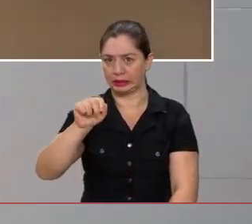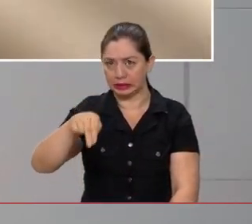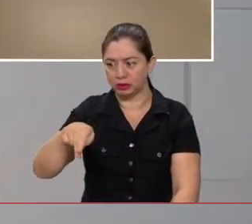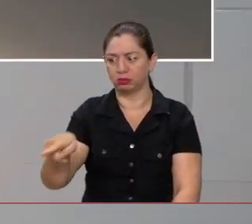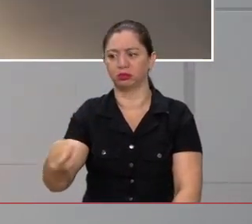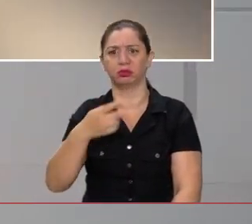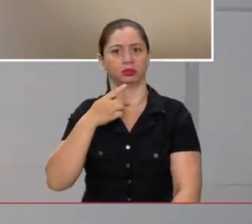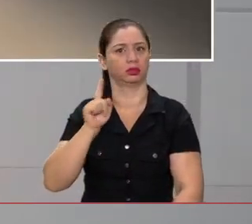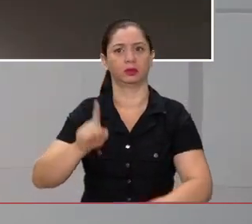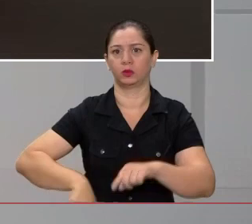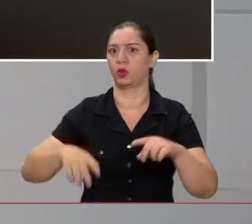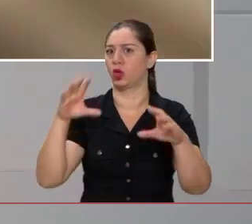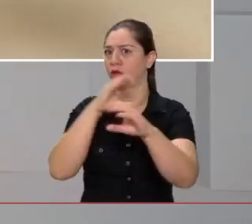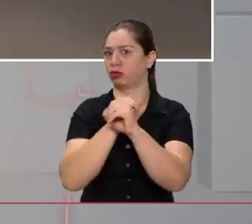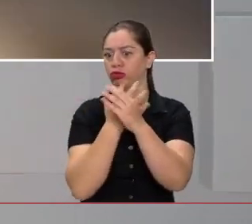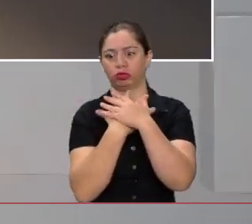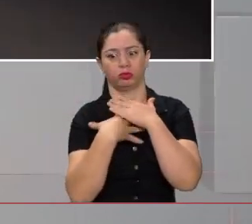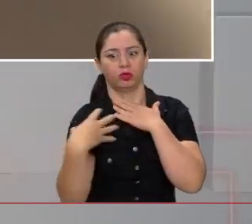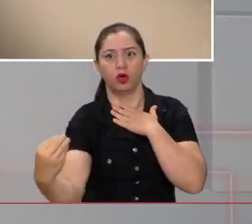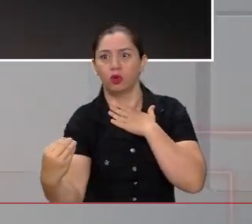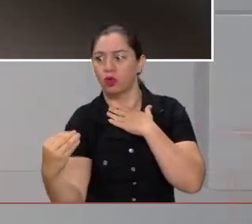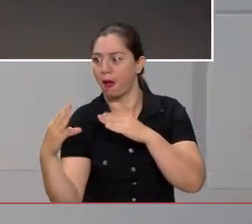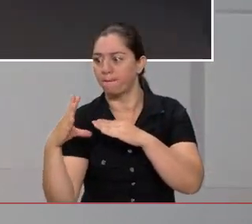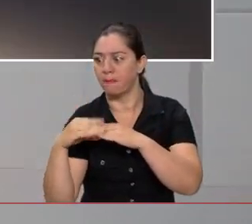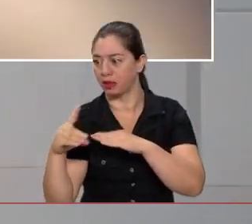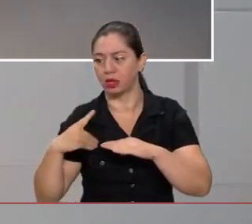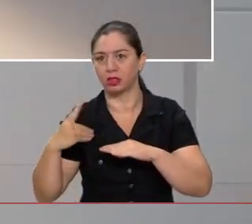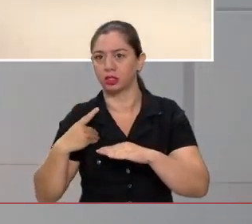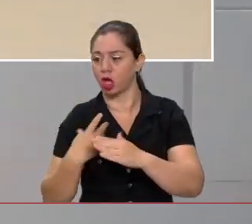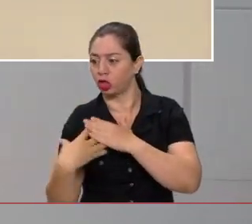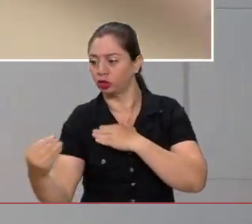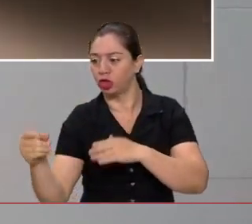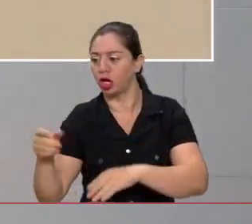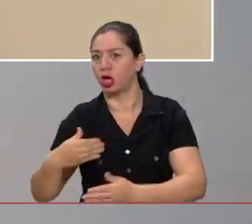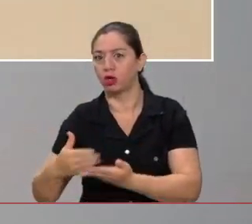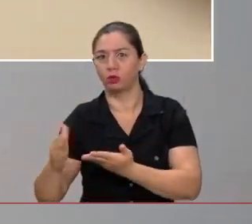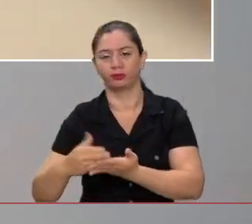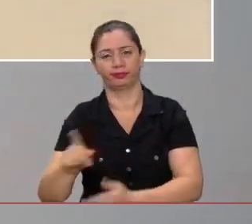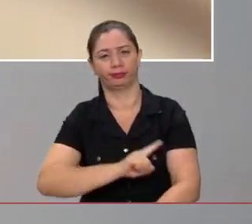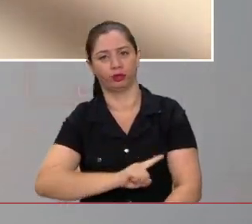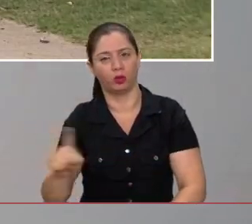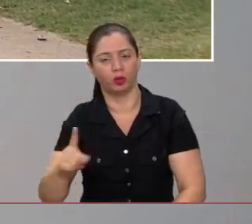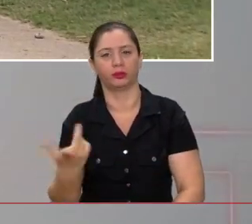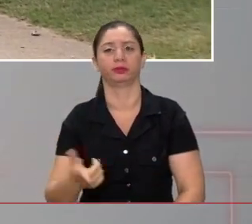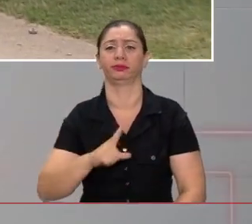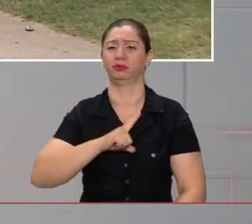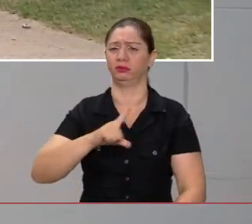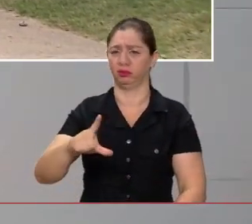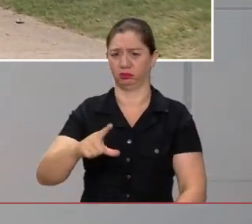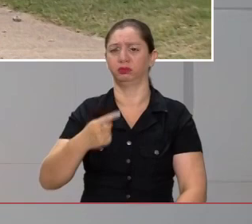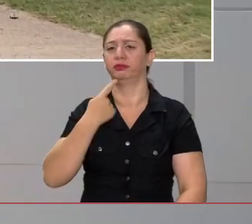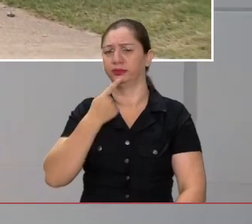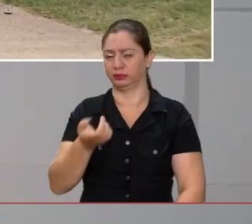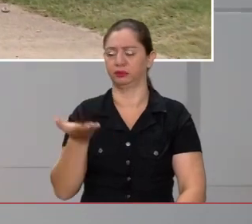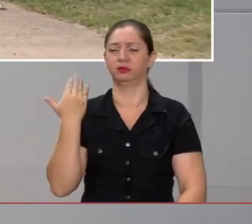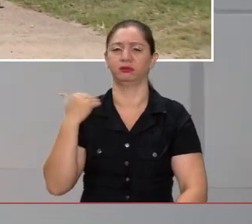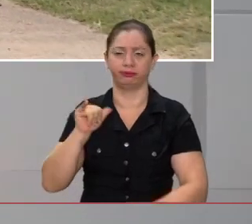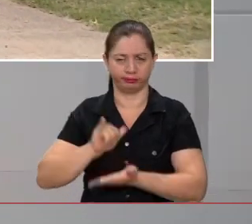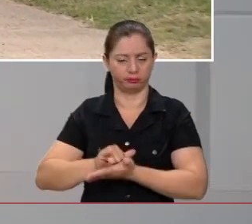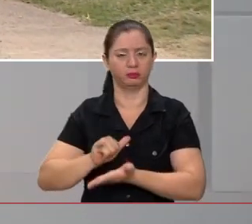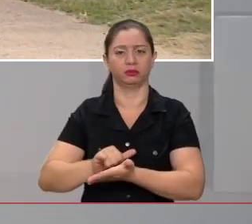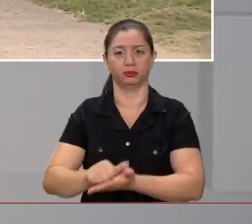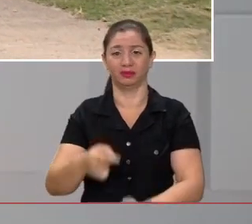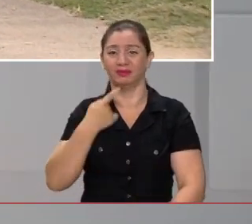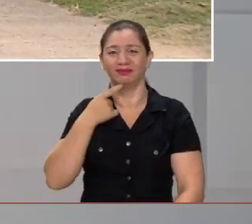que no pueden salir en las noches ni siquiera comprar el pan del desayuno. Sí, Gigi, según algunos líderes del sector, esta situación no es nueva. Constantemente, como